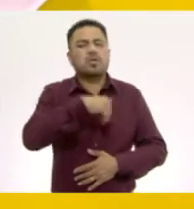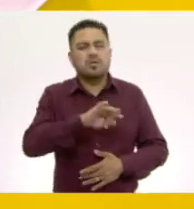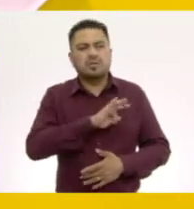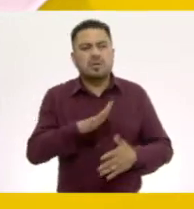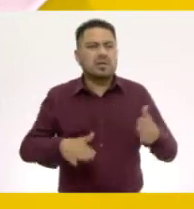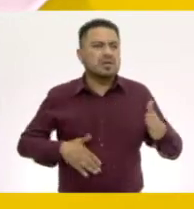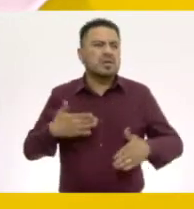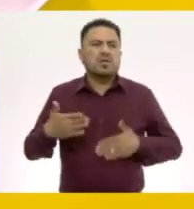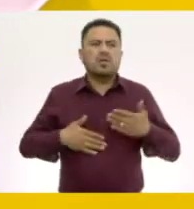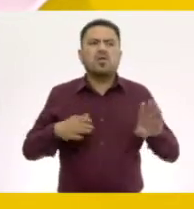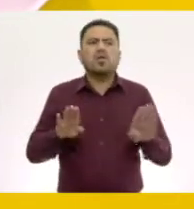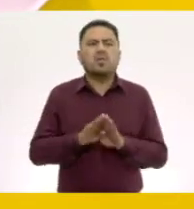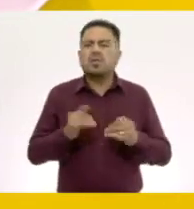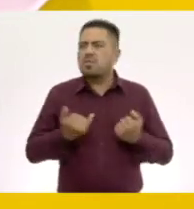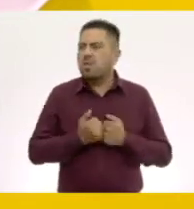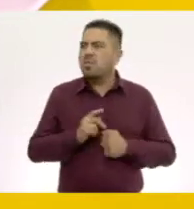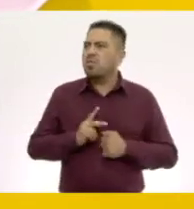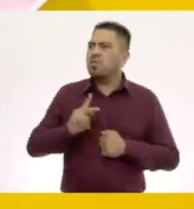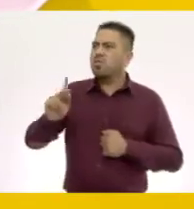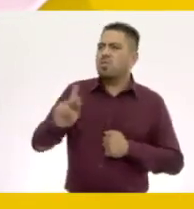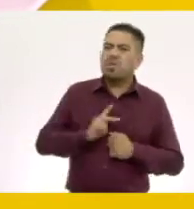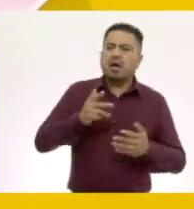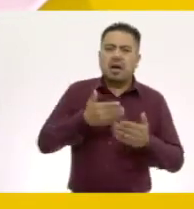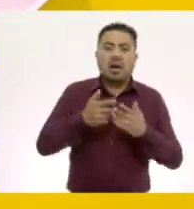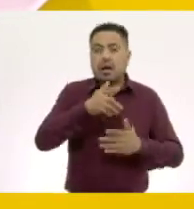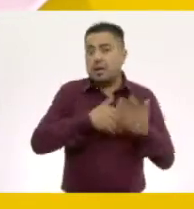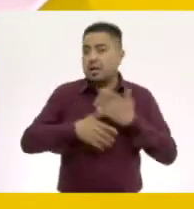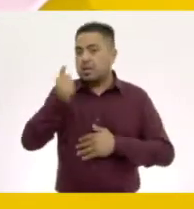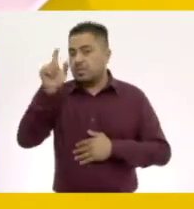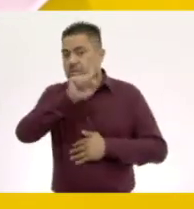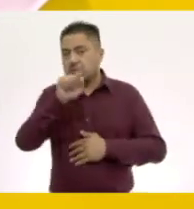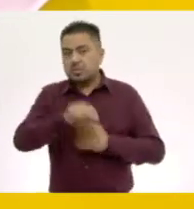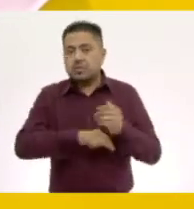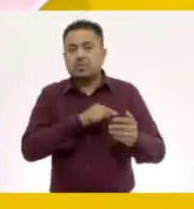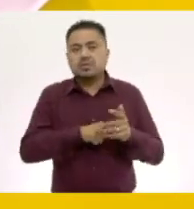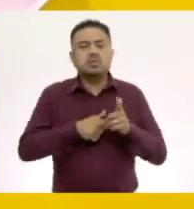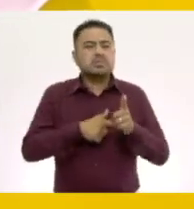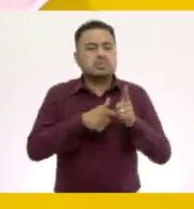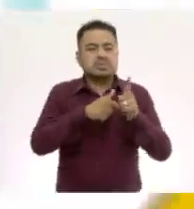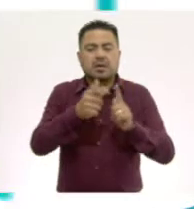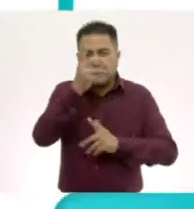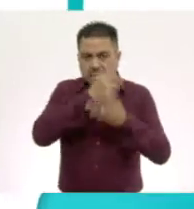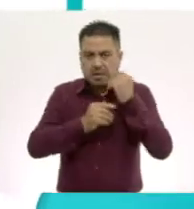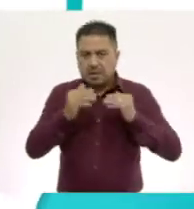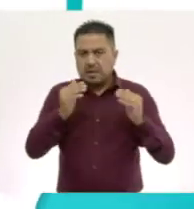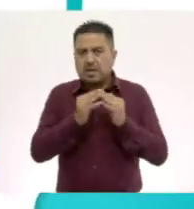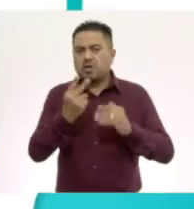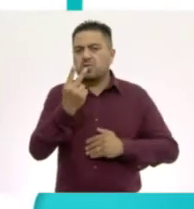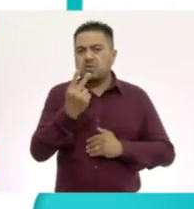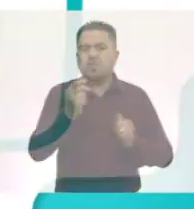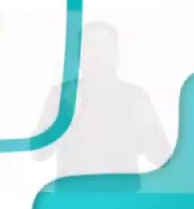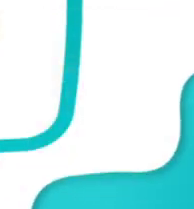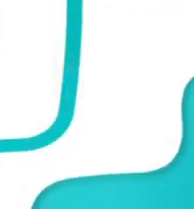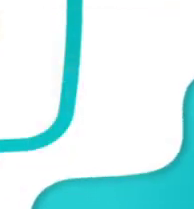disfrutado tanto como nosotros. Ahora no se muevan de sus lugares porque continuamos aquí en Aprende en Casa 2.